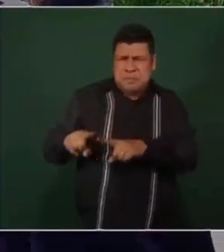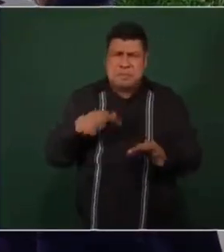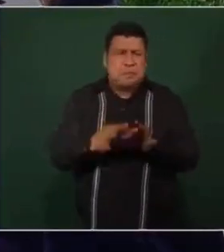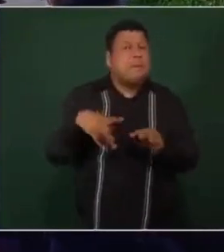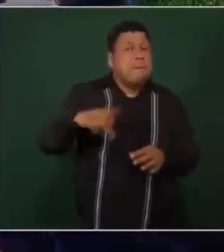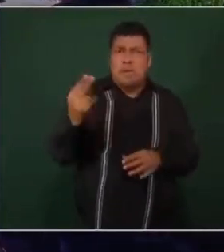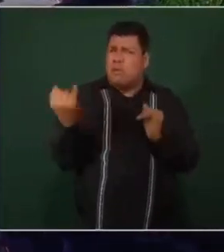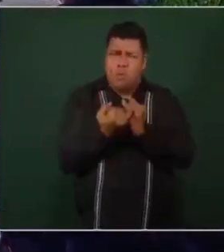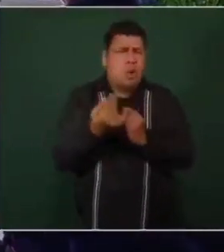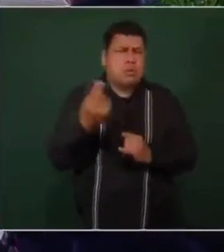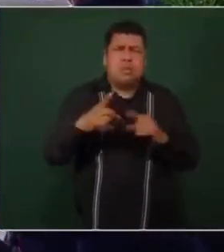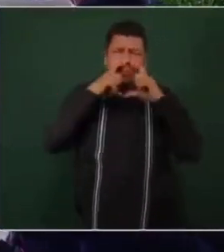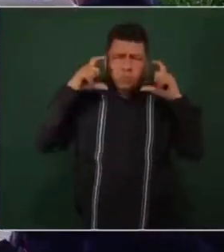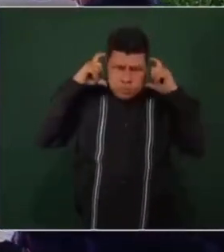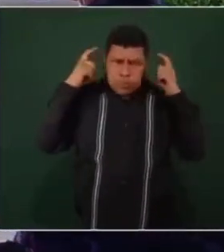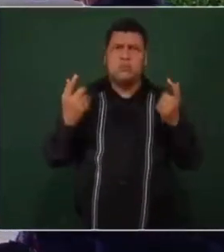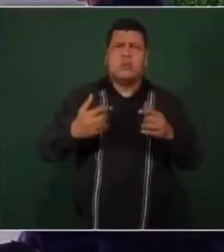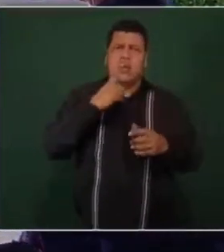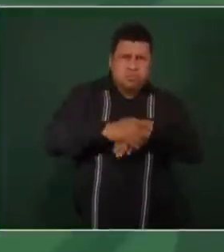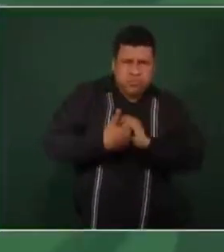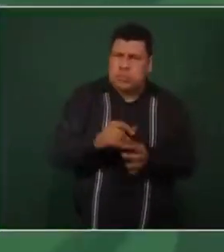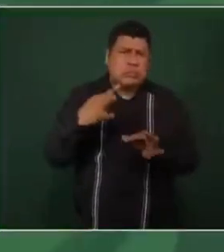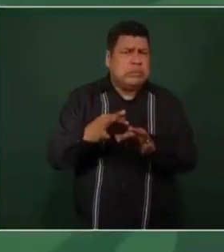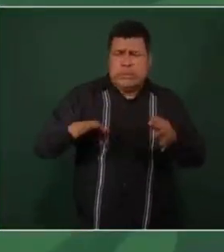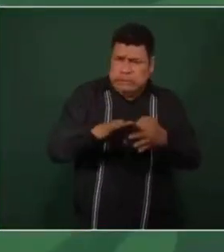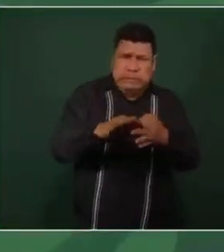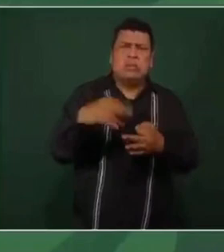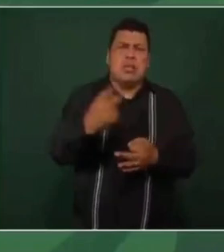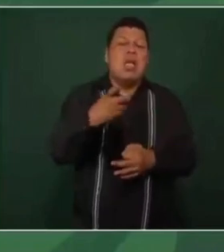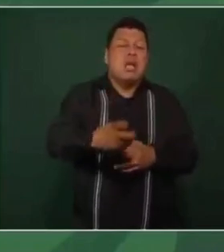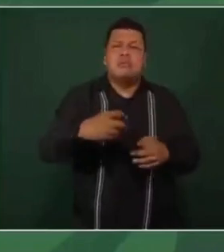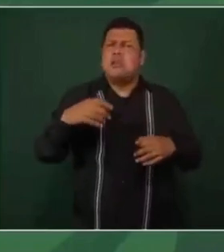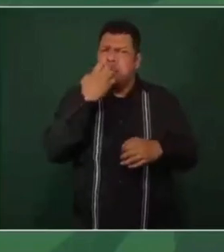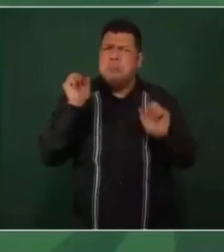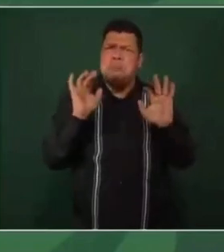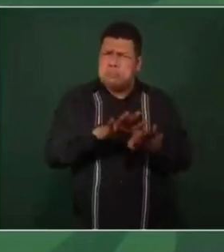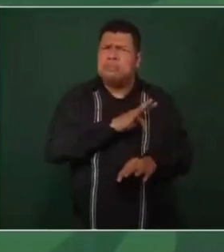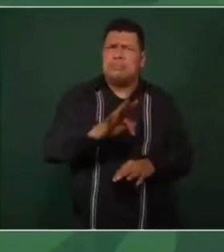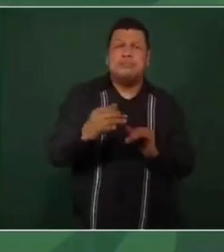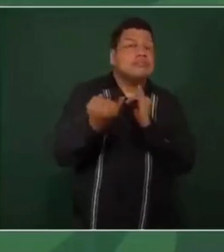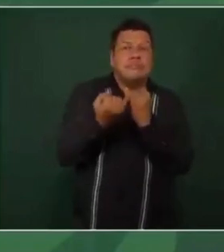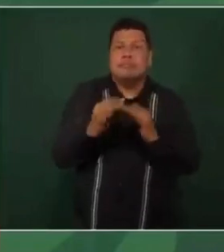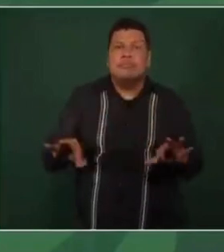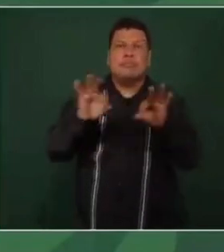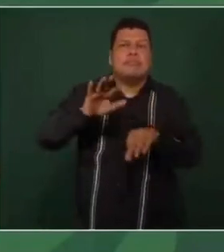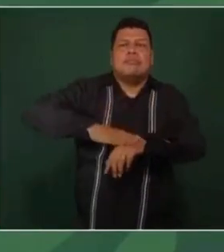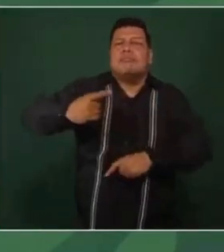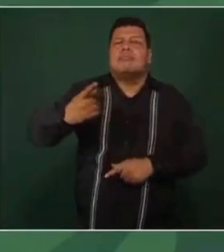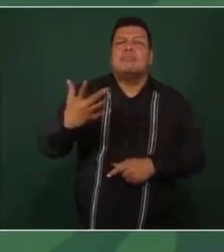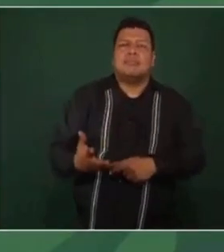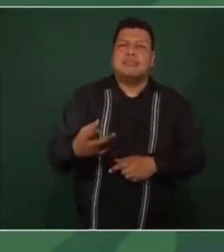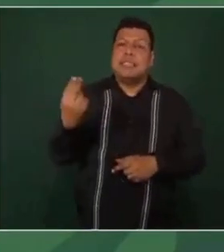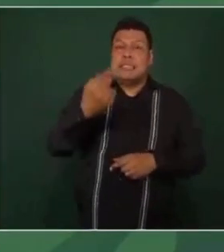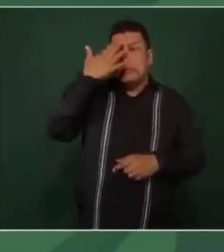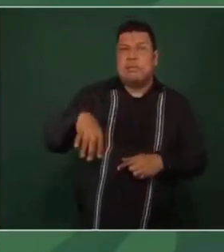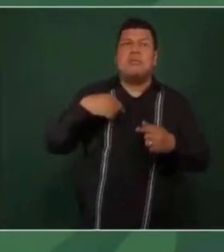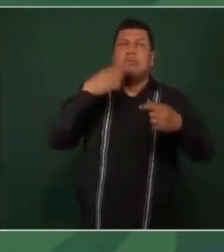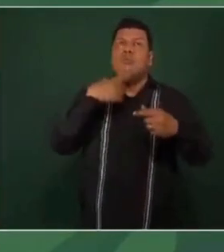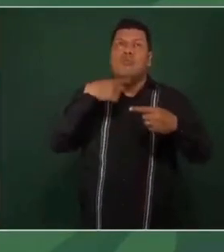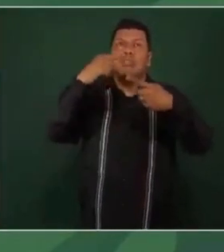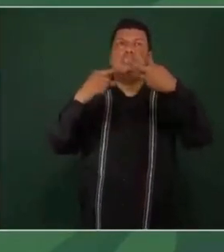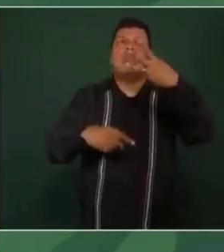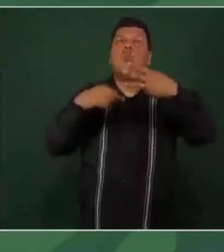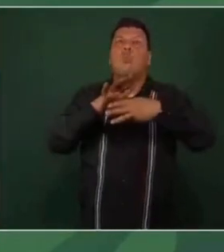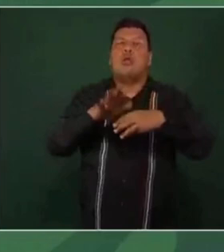de salud, protocolos sanitarios y al regreso a clases. ¿Qué se tiene que también considerar? La situación de la pandemia, el semáforo.